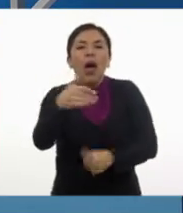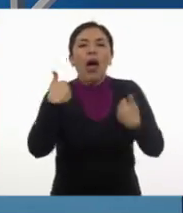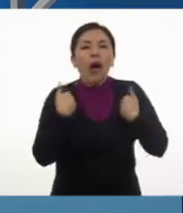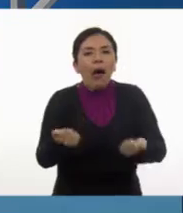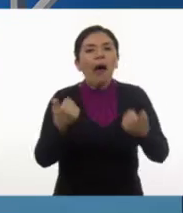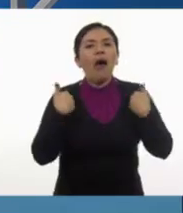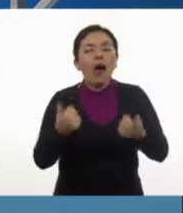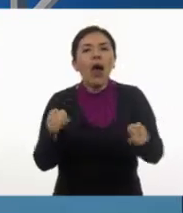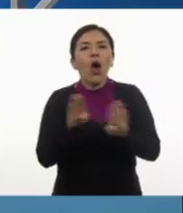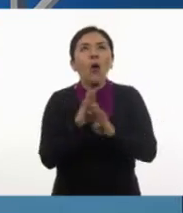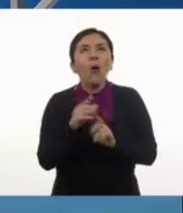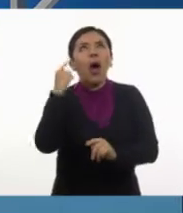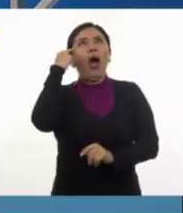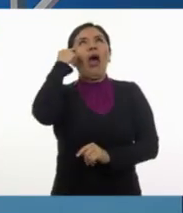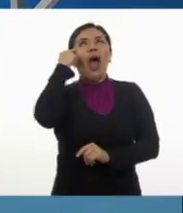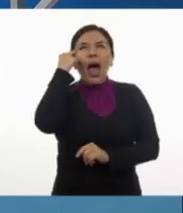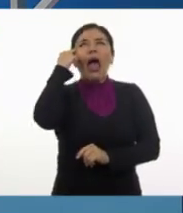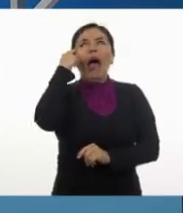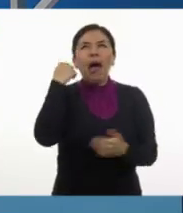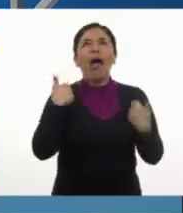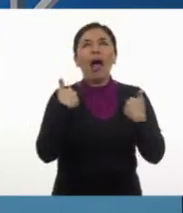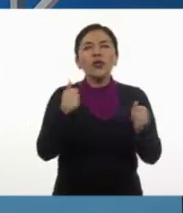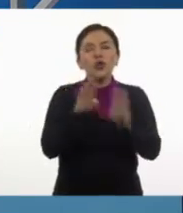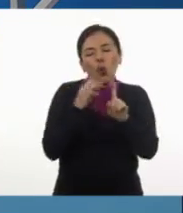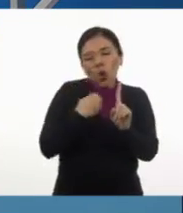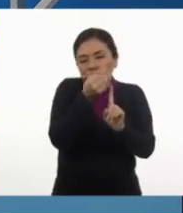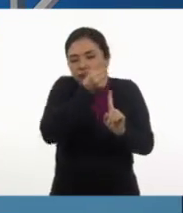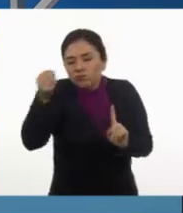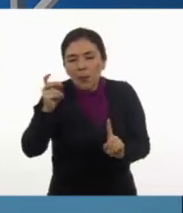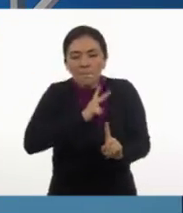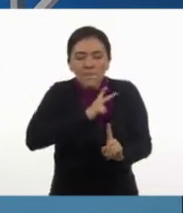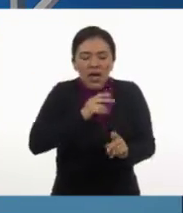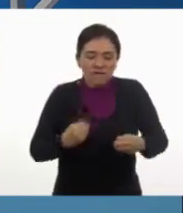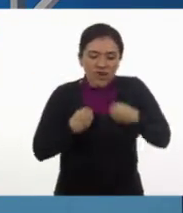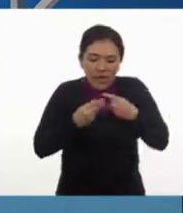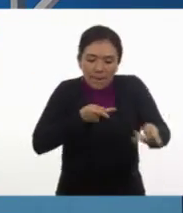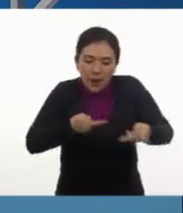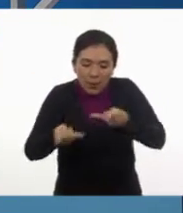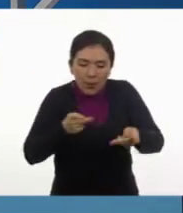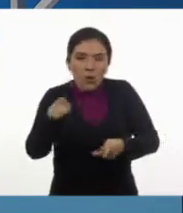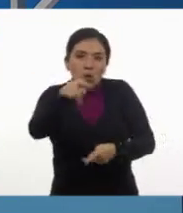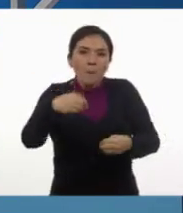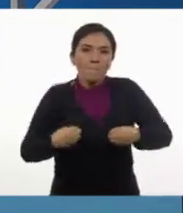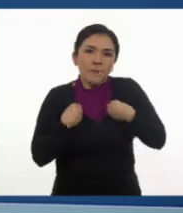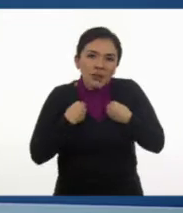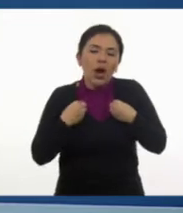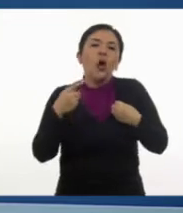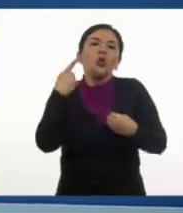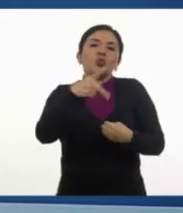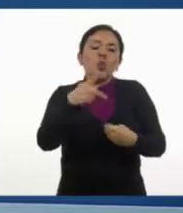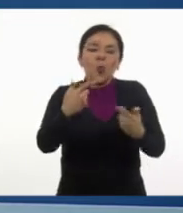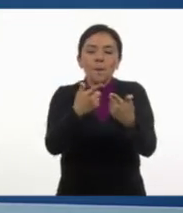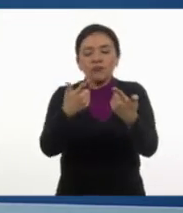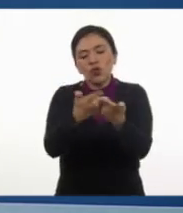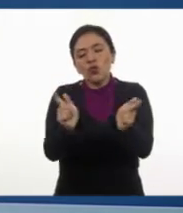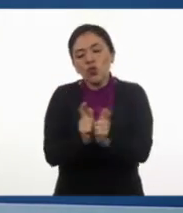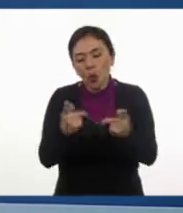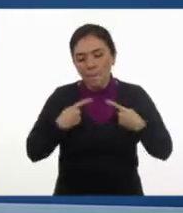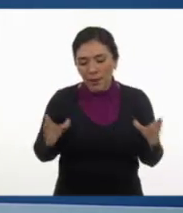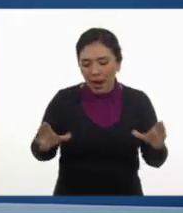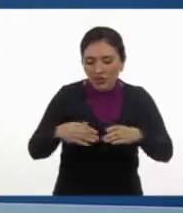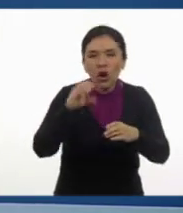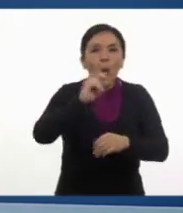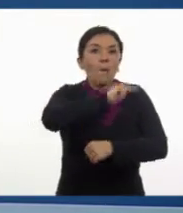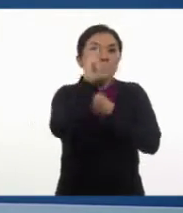tener un poco de perspectiva para organizarnos como personas, como comunidades o como países, incluso